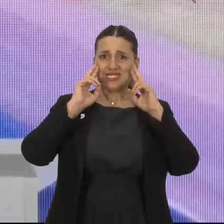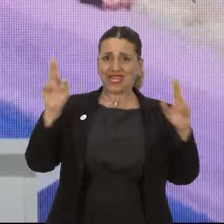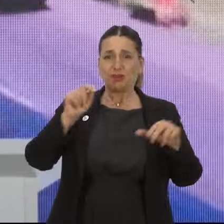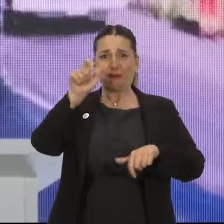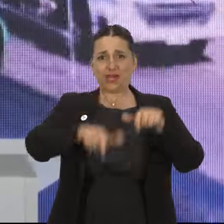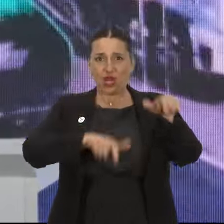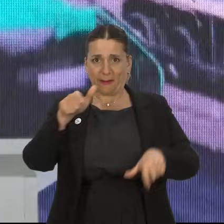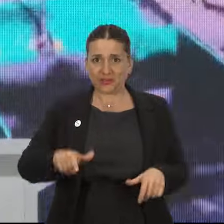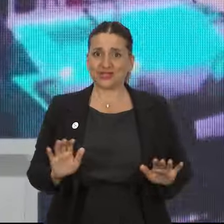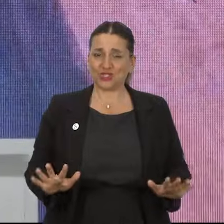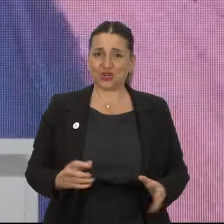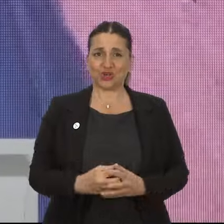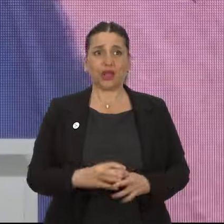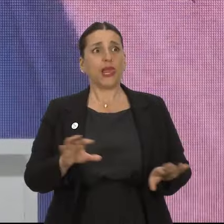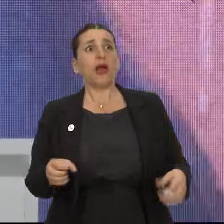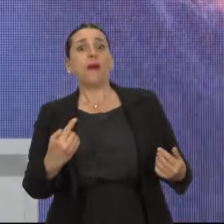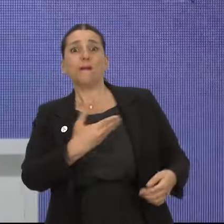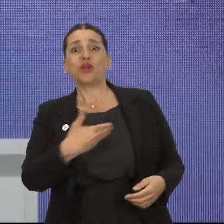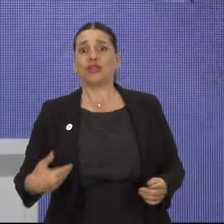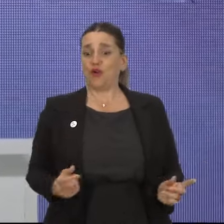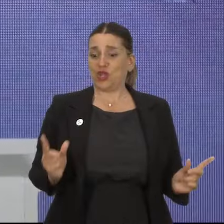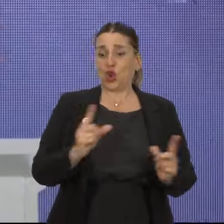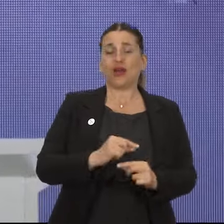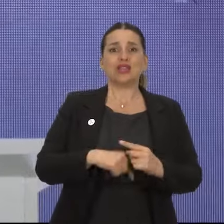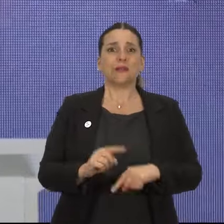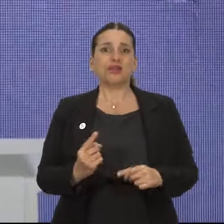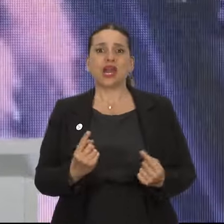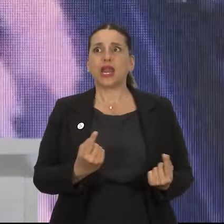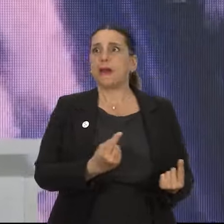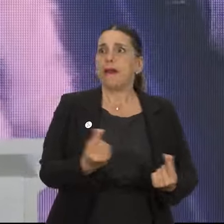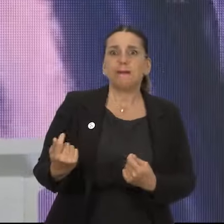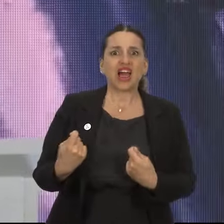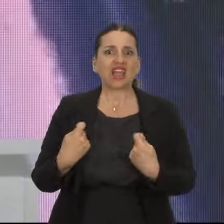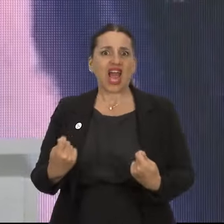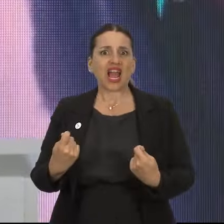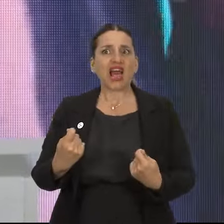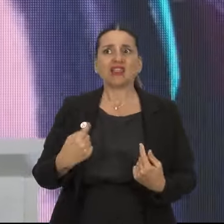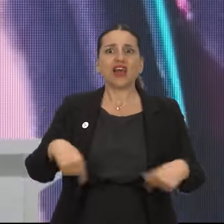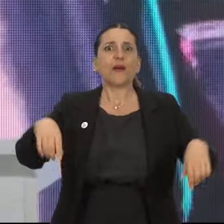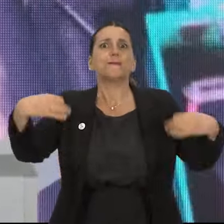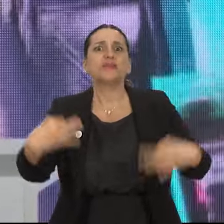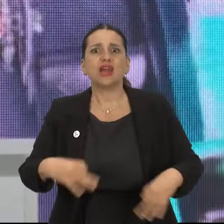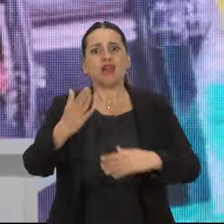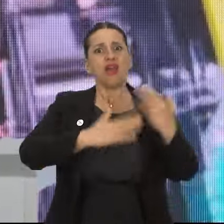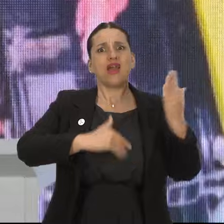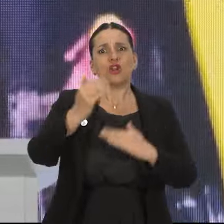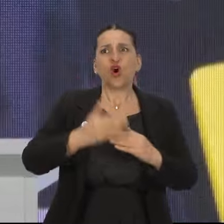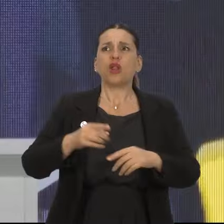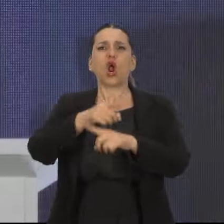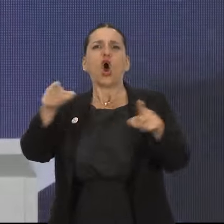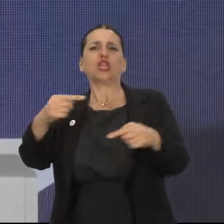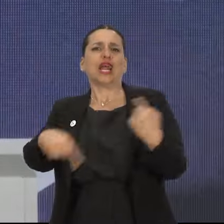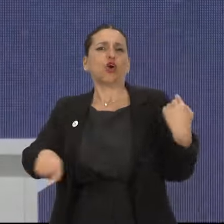Porque se respetó a la gente. Porque este gobierno va a terminar sin un peso tirado ni en el río, ni un peso